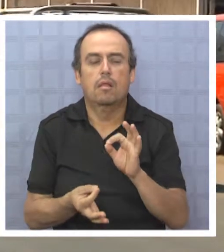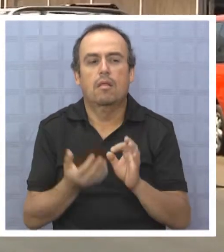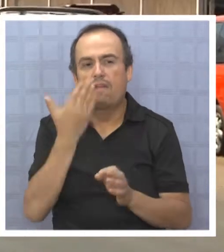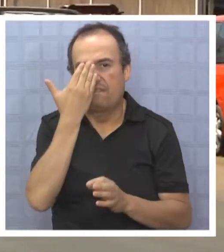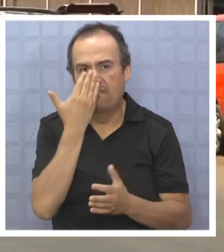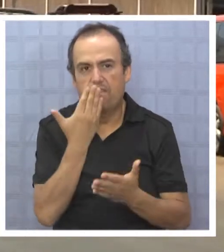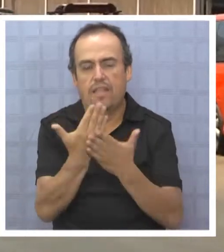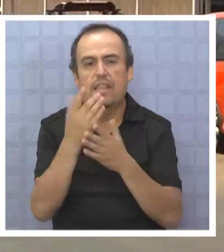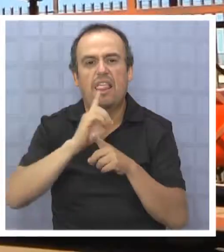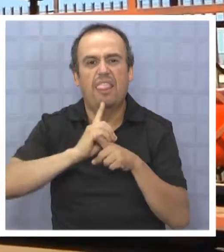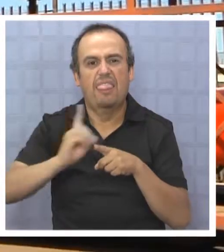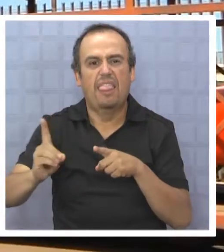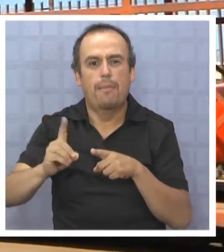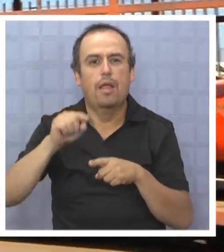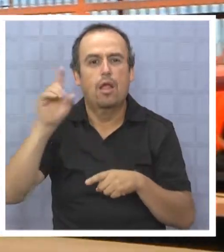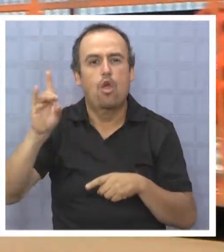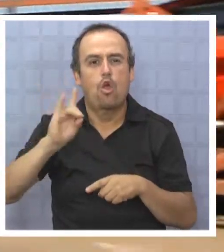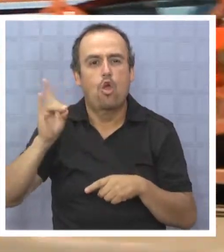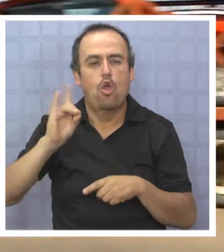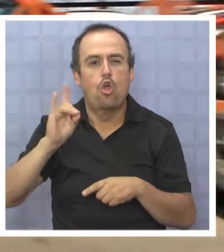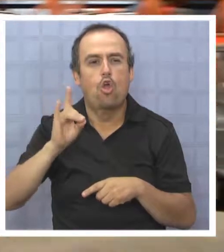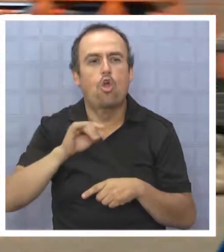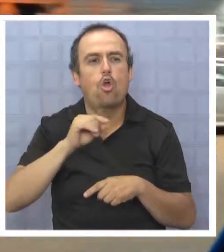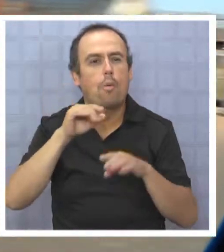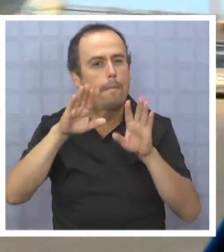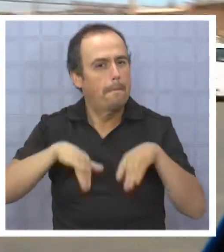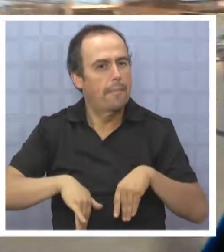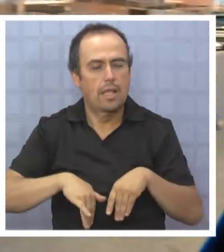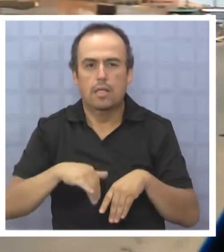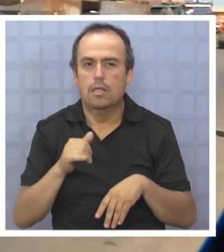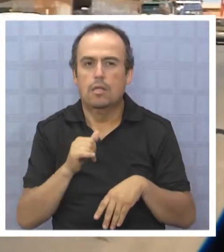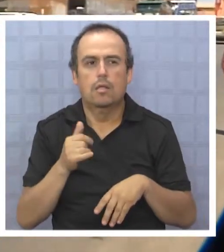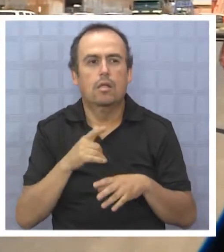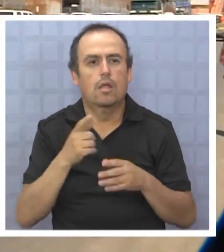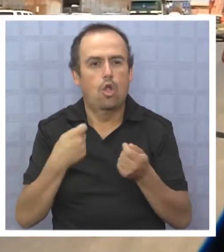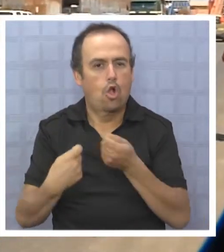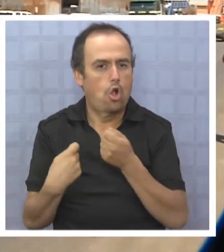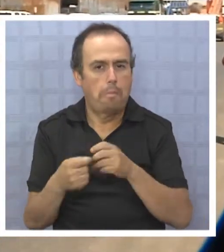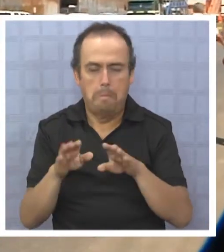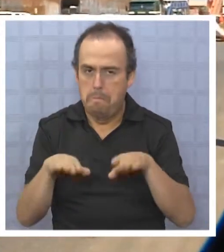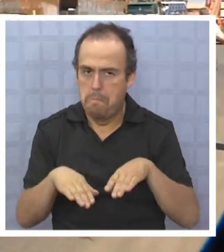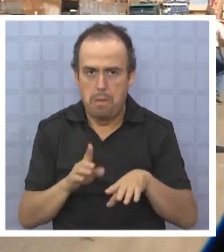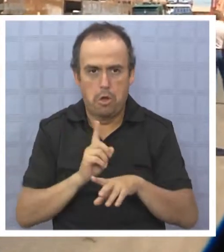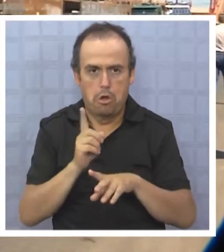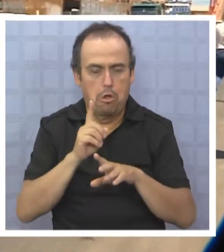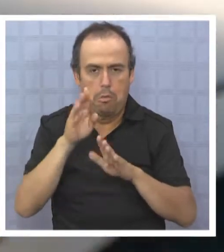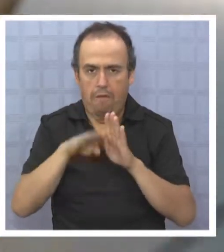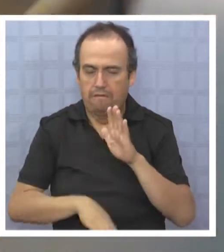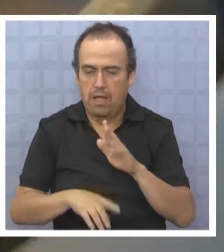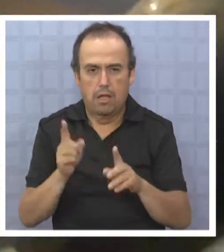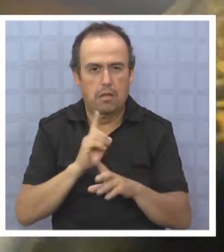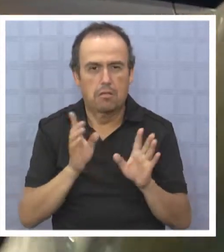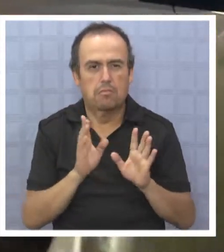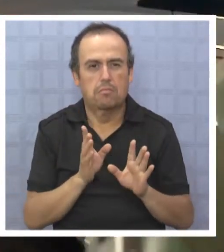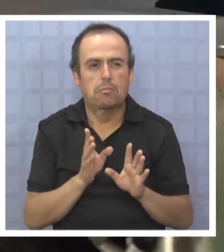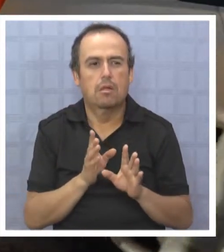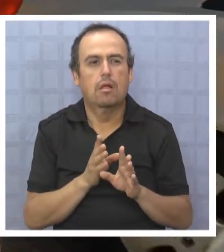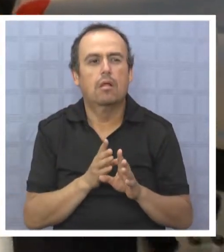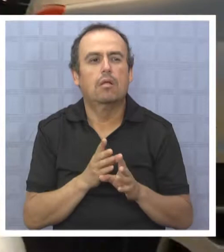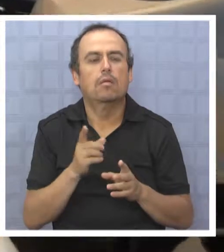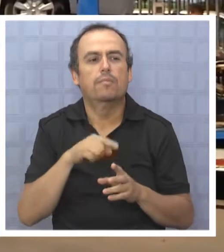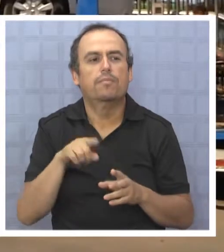demanda en la que Bolivia señala que se mantendrán los flujos comerciales regionales. No se trata de un acto